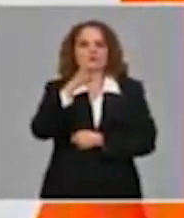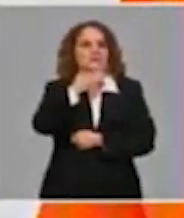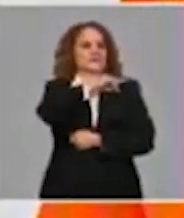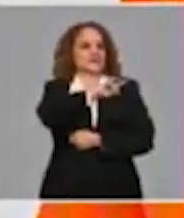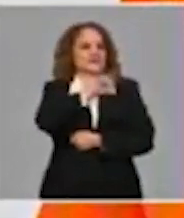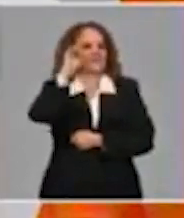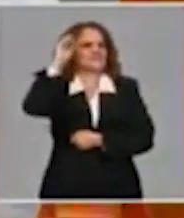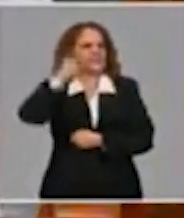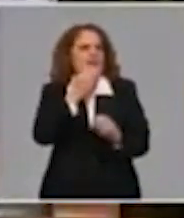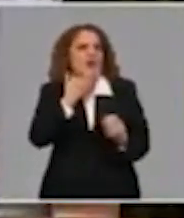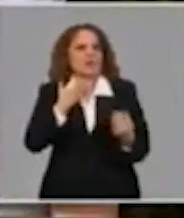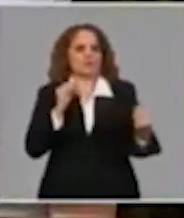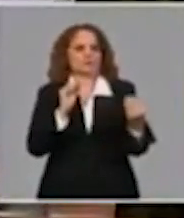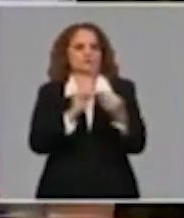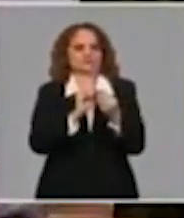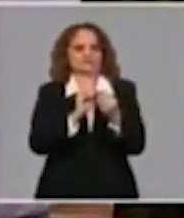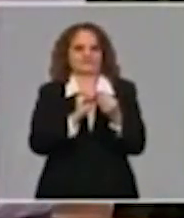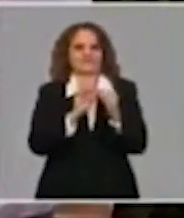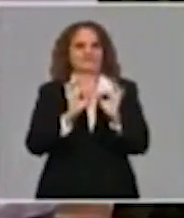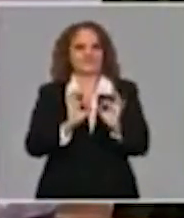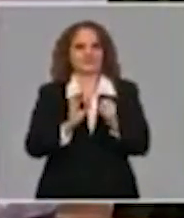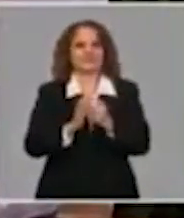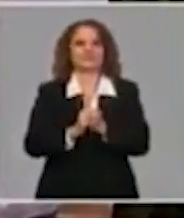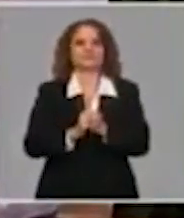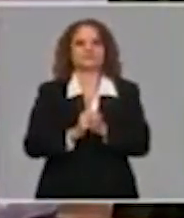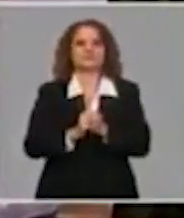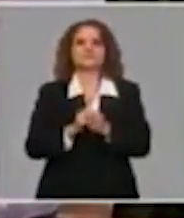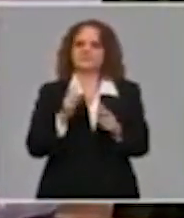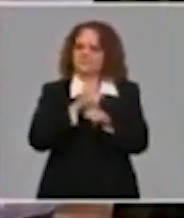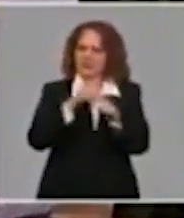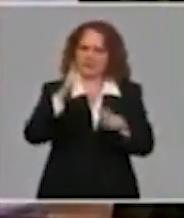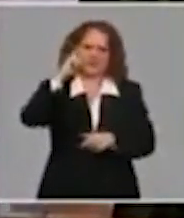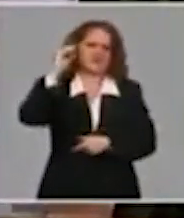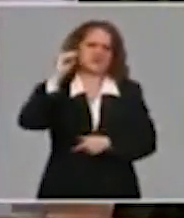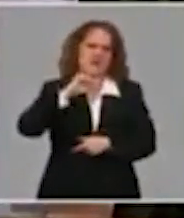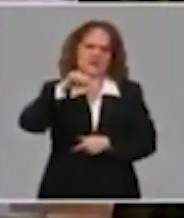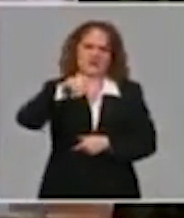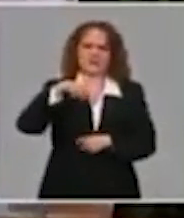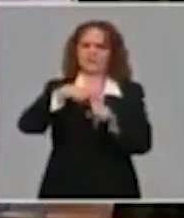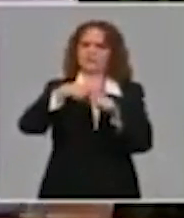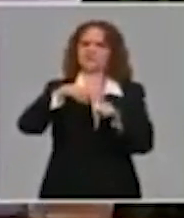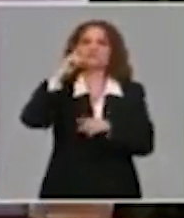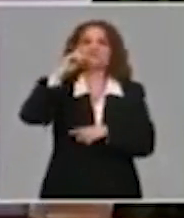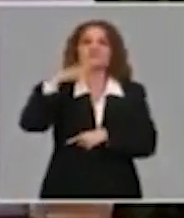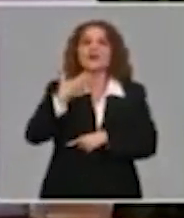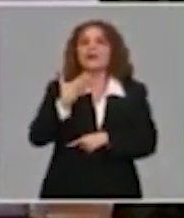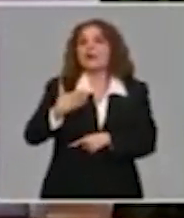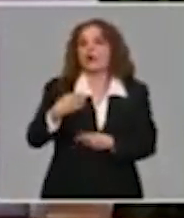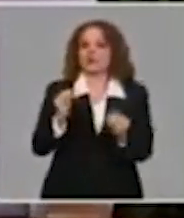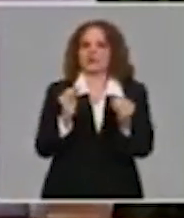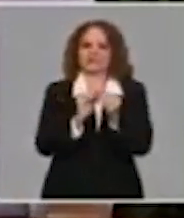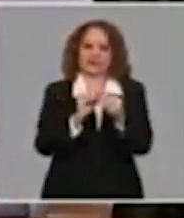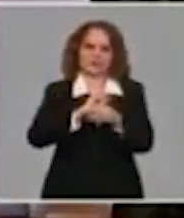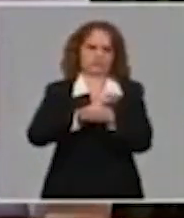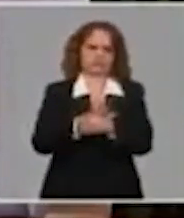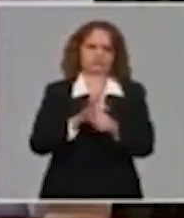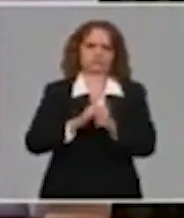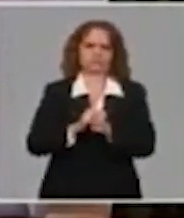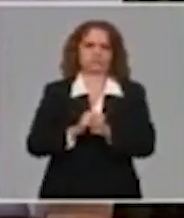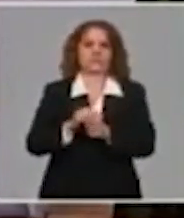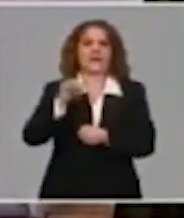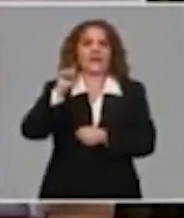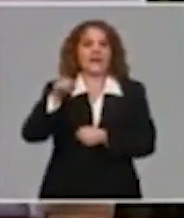del 91% tiene conocida hoy la fuente de infección. Y eso habla de calidad de las encuestas epidemiológicas, de buscar